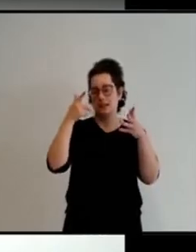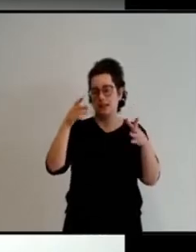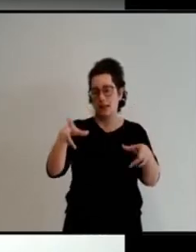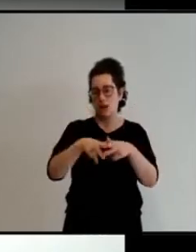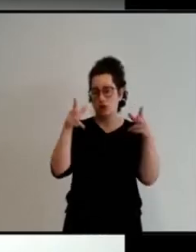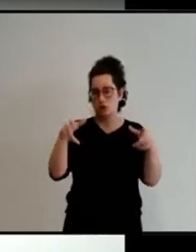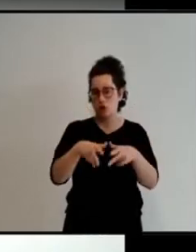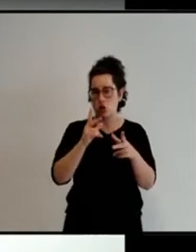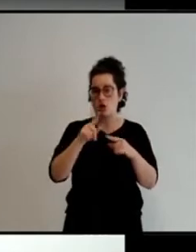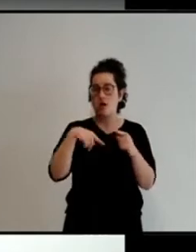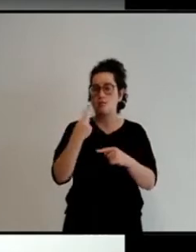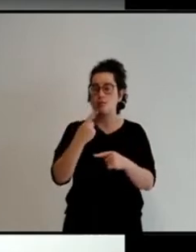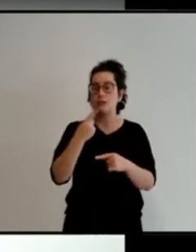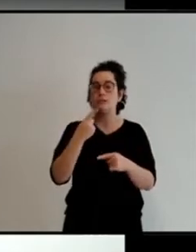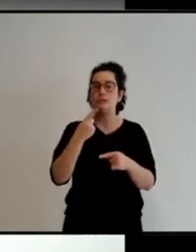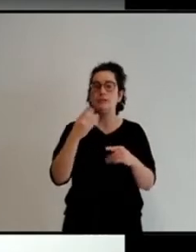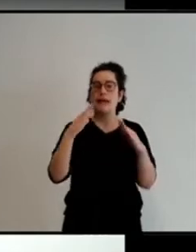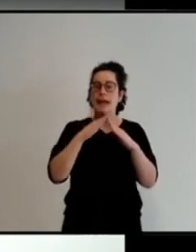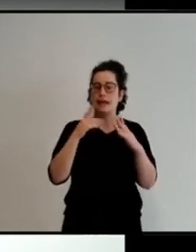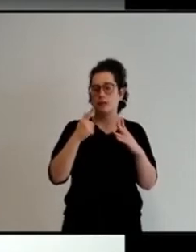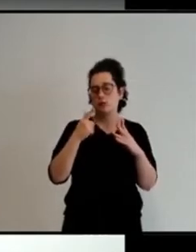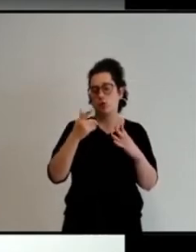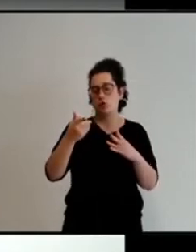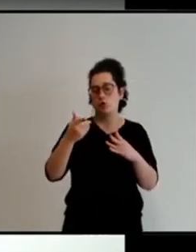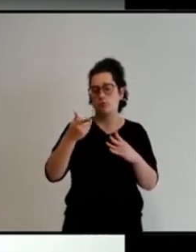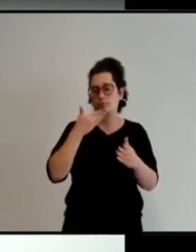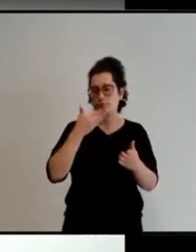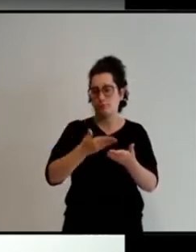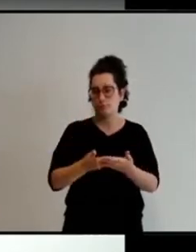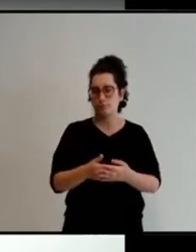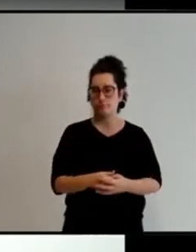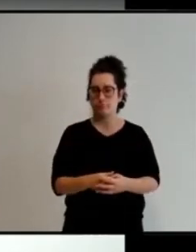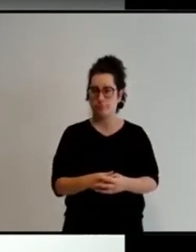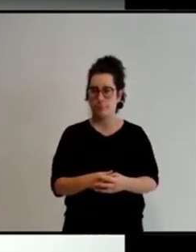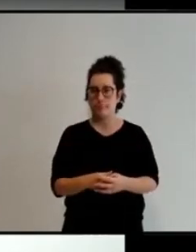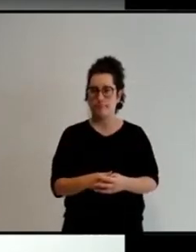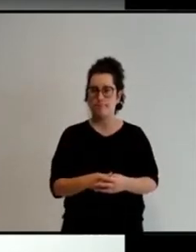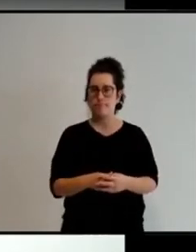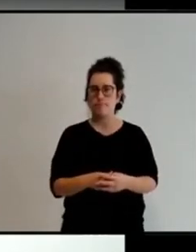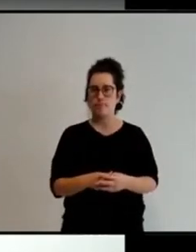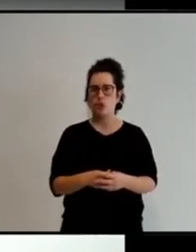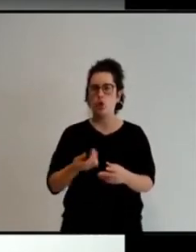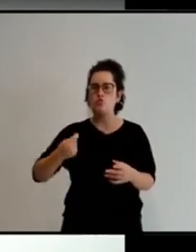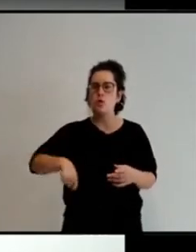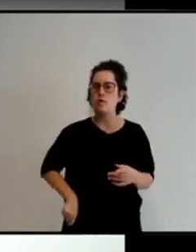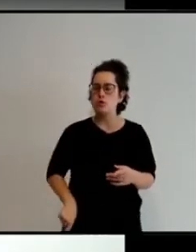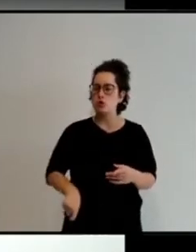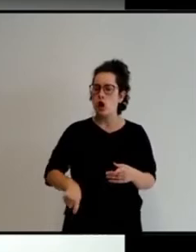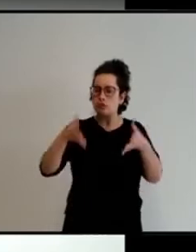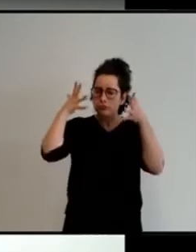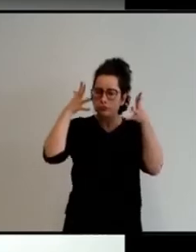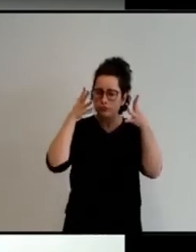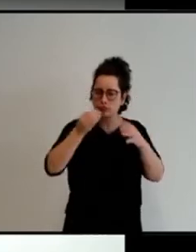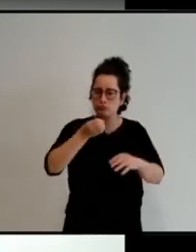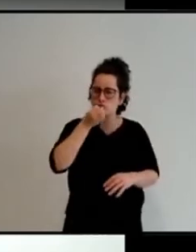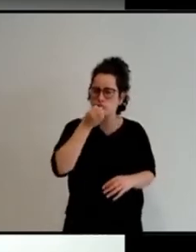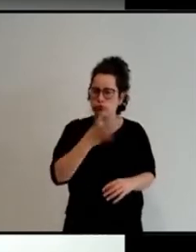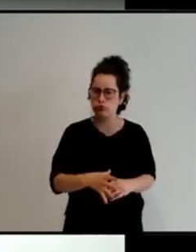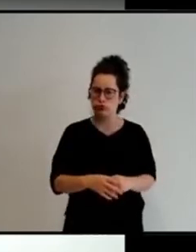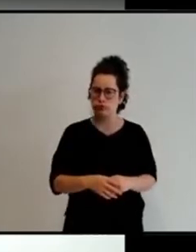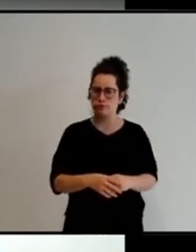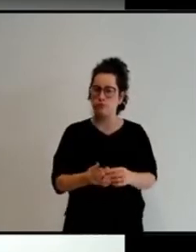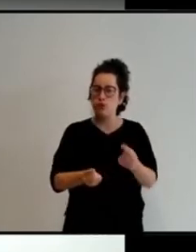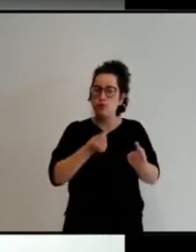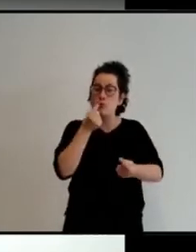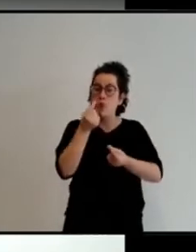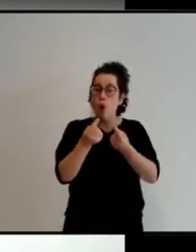Y las profesionales me atendieron muy bien. Empecé a ver cómo a ese árbol empezaba a salirle